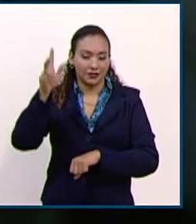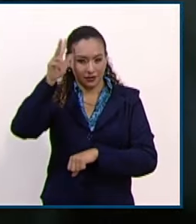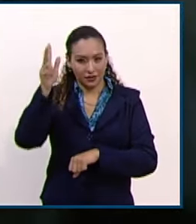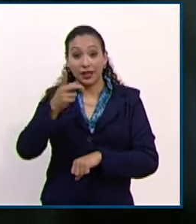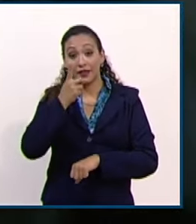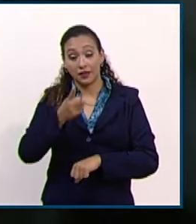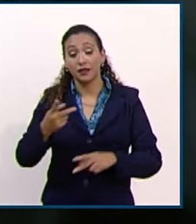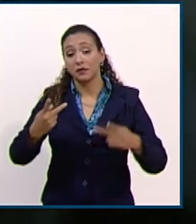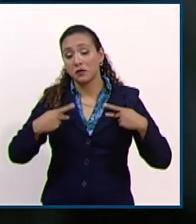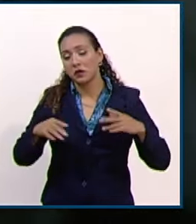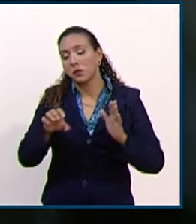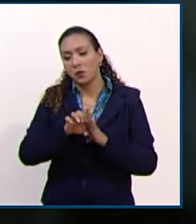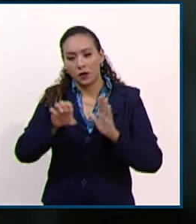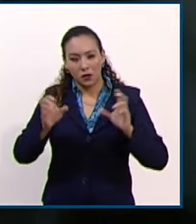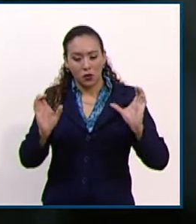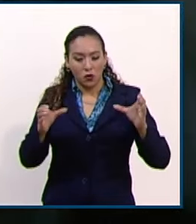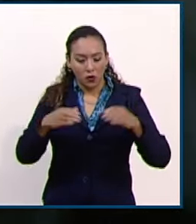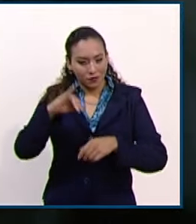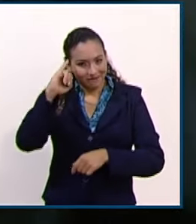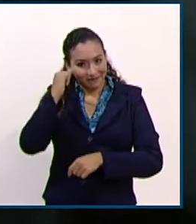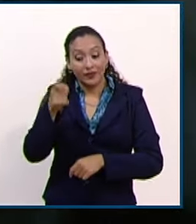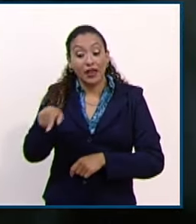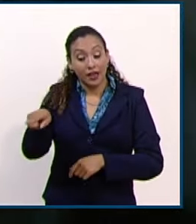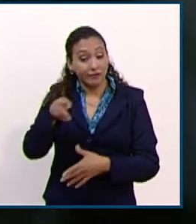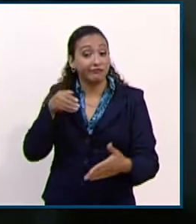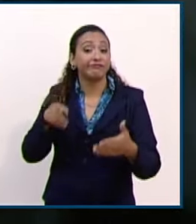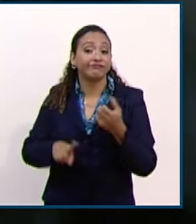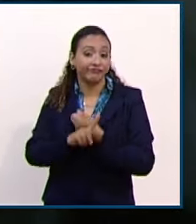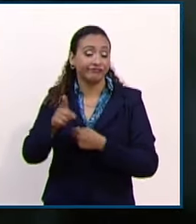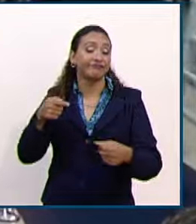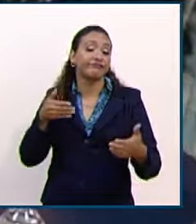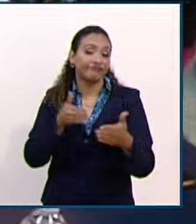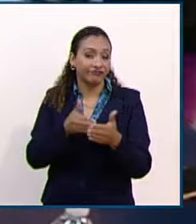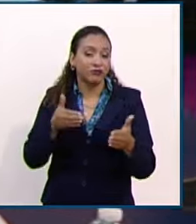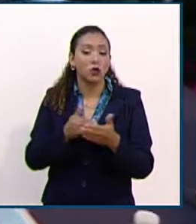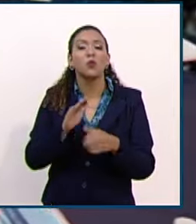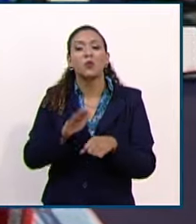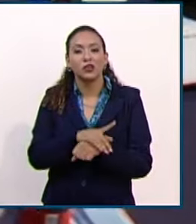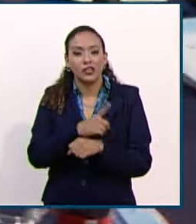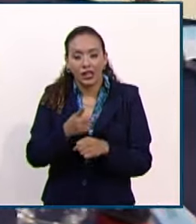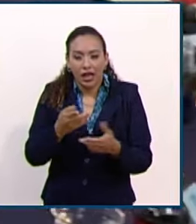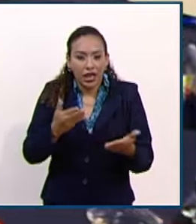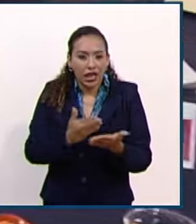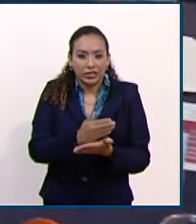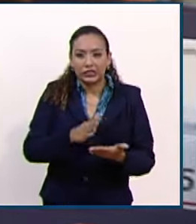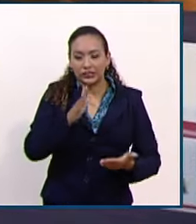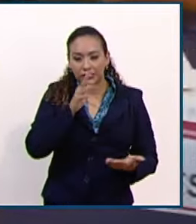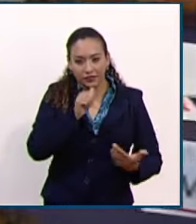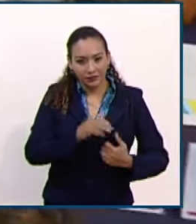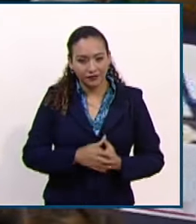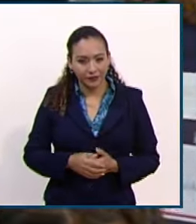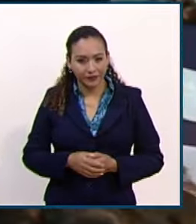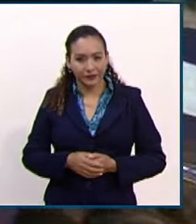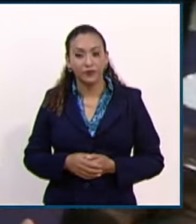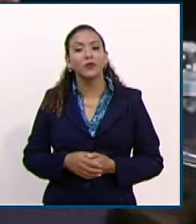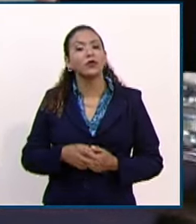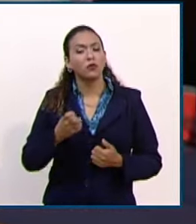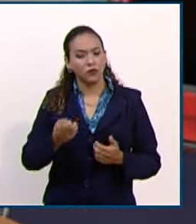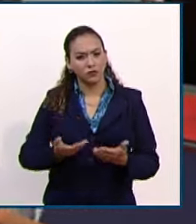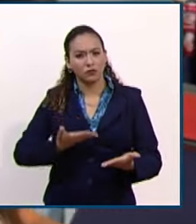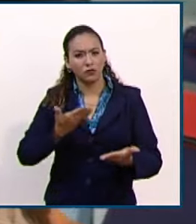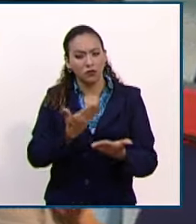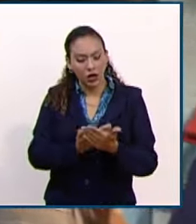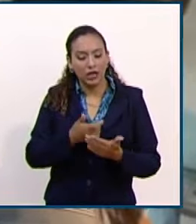de comunidades indígenas son las que mayores problemas se enfrentan para poder acceder a la justicia. Ante este panorama propusieron